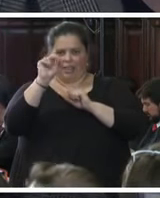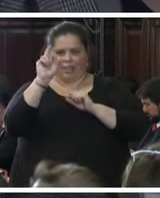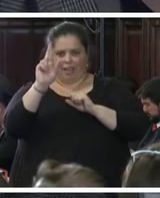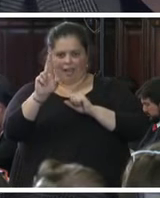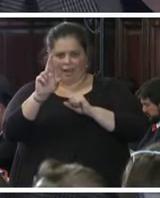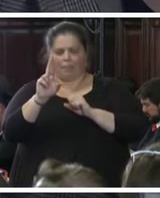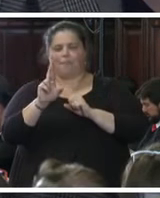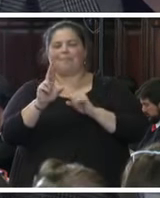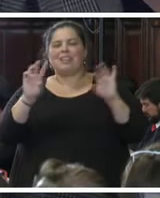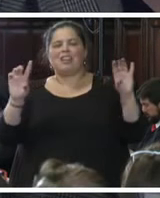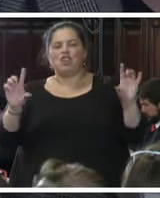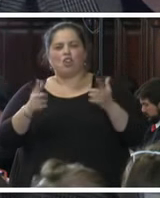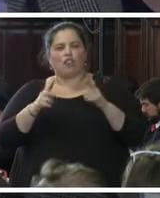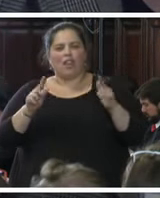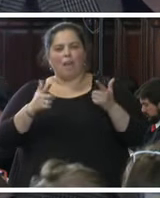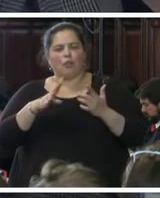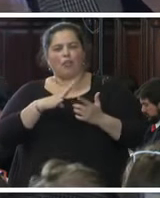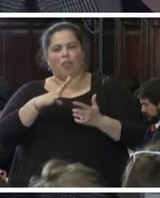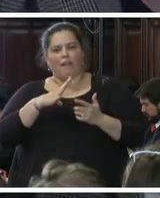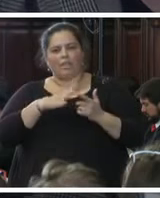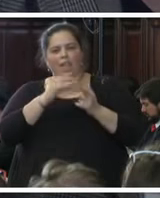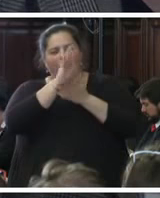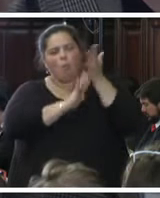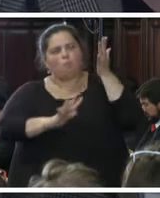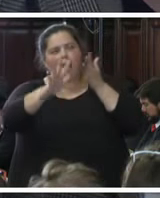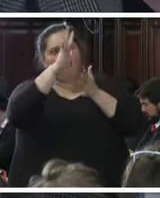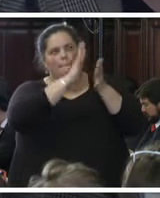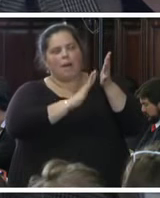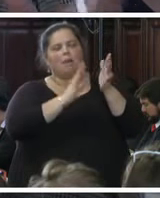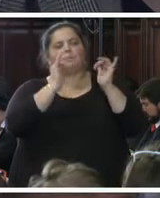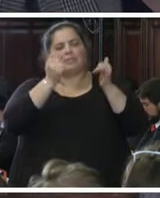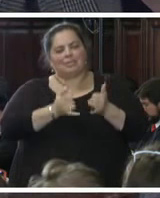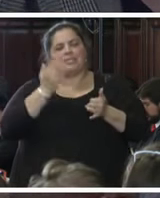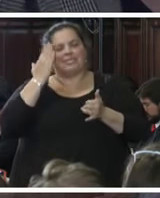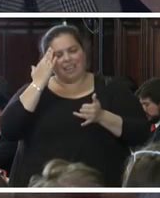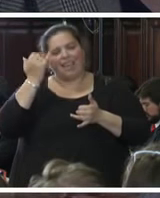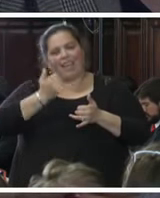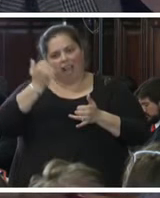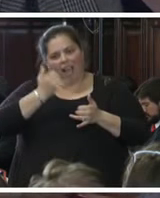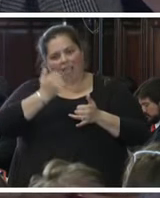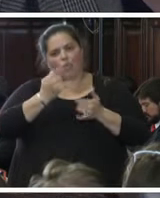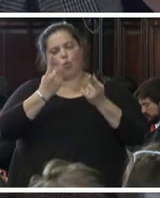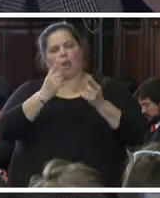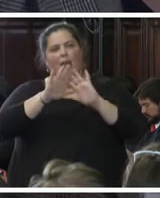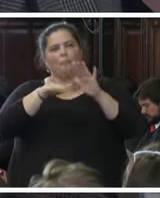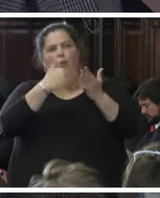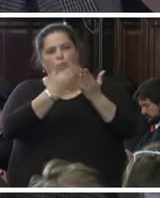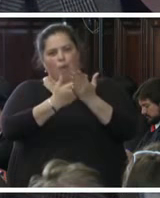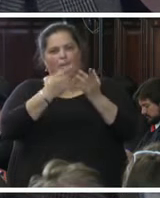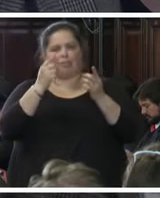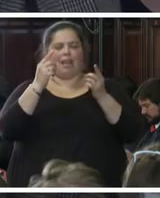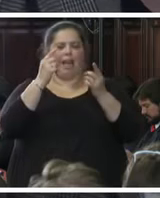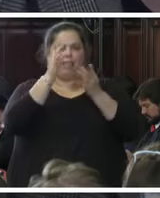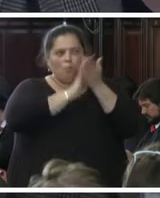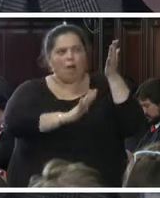el mapa que, bueno, sé que hay una propuesta de un mapa nacional de las fosas, pero nosotros